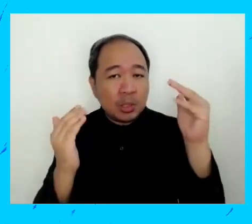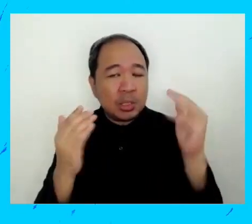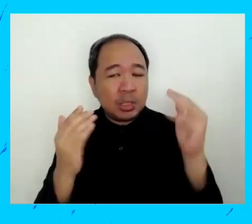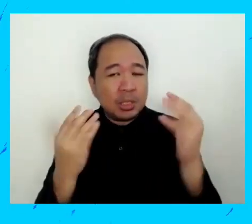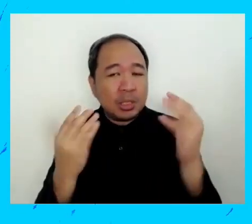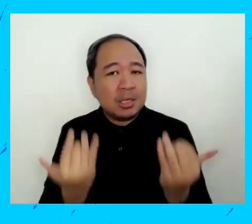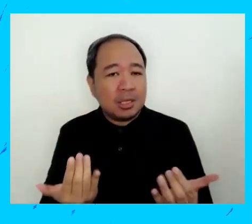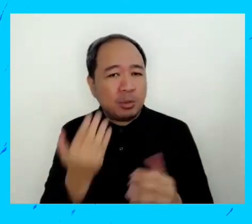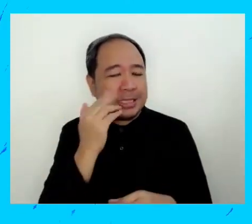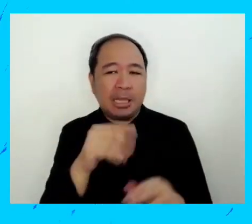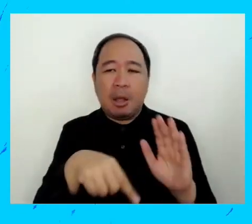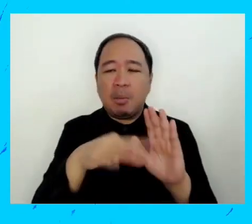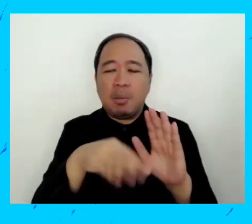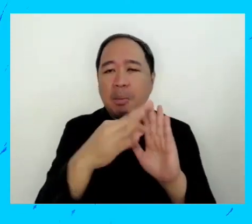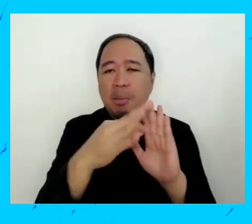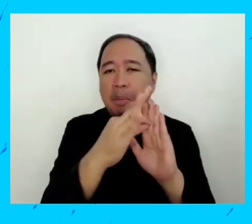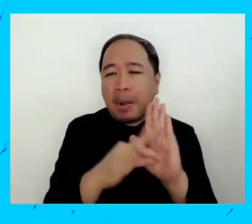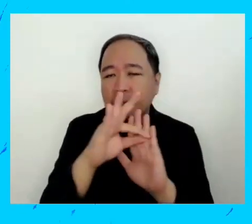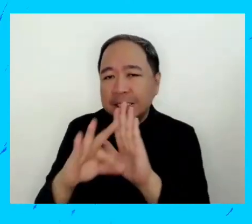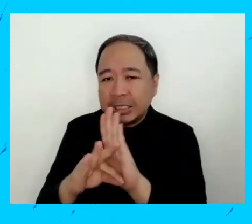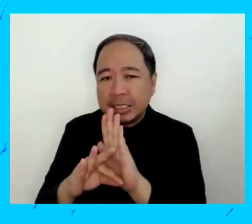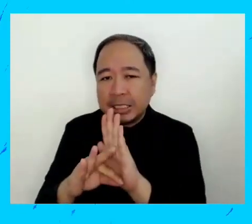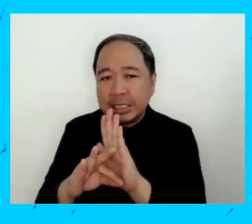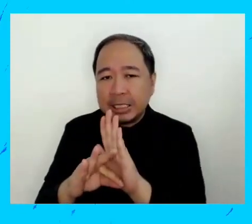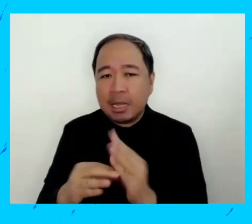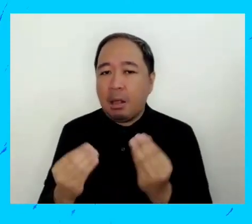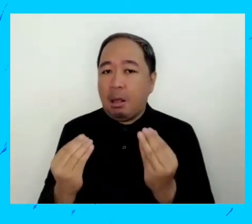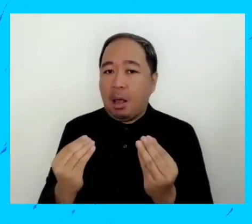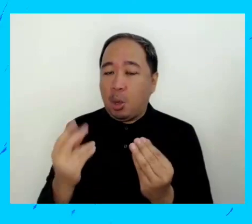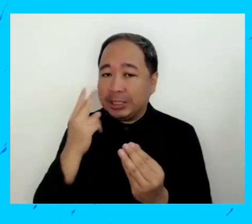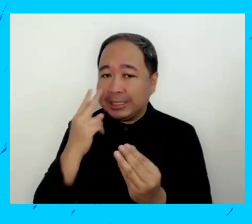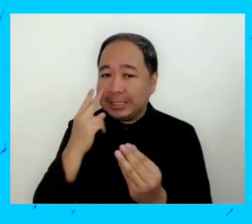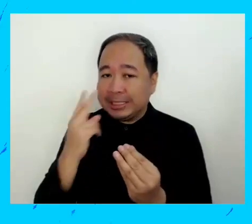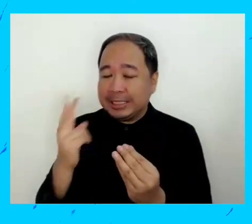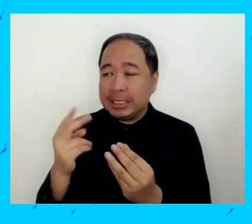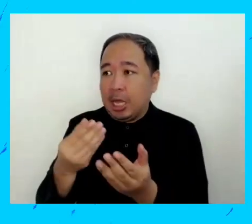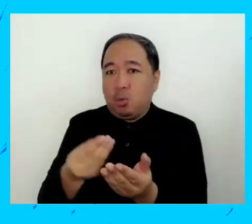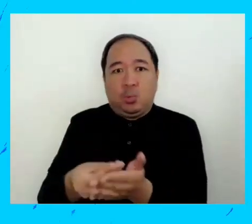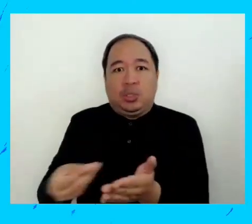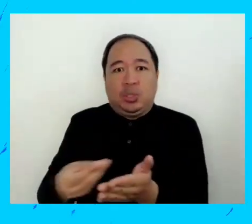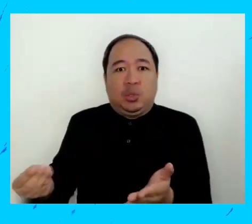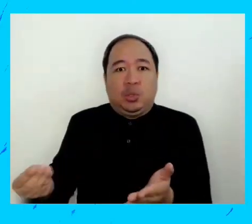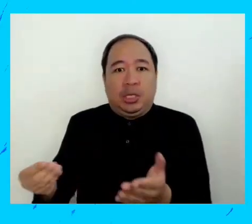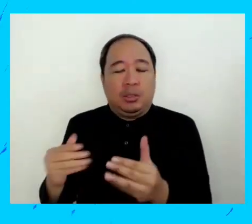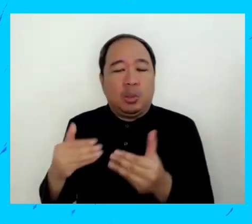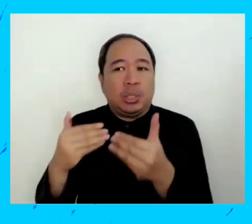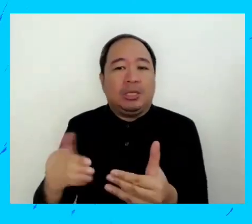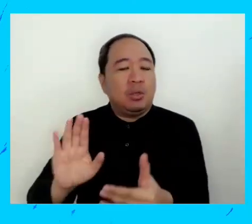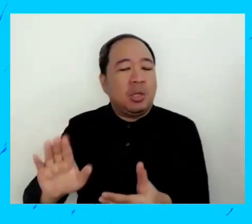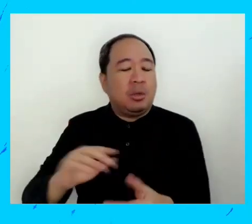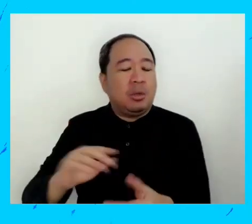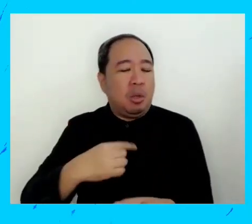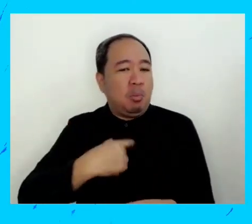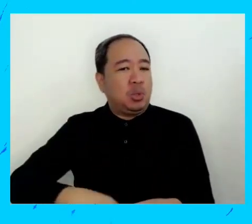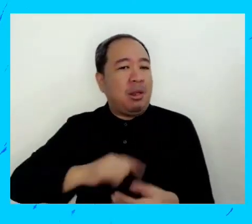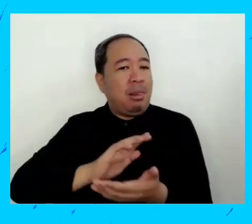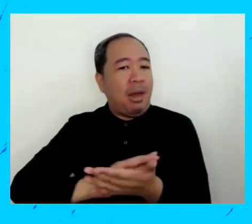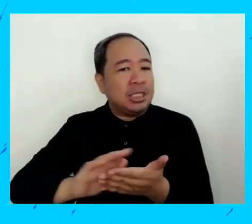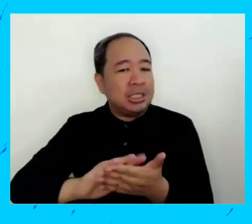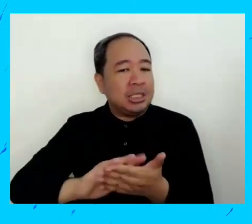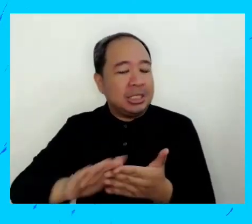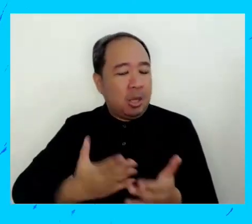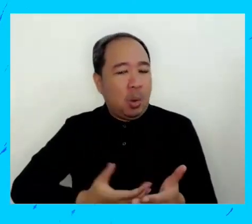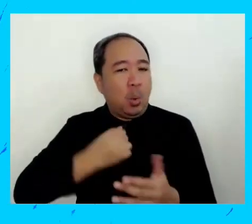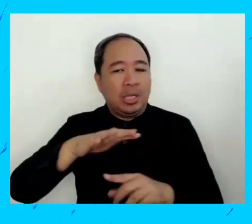hemos entrevistado que están encarcelados realmente creían esas políticas y recursos